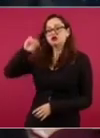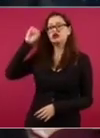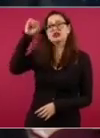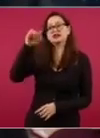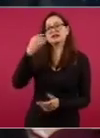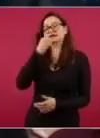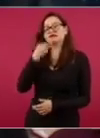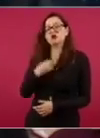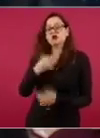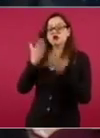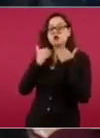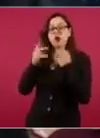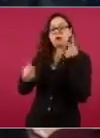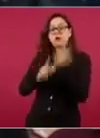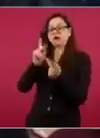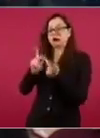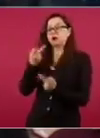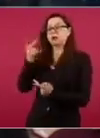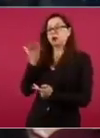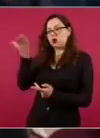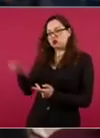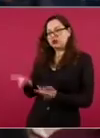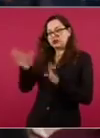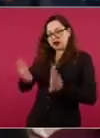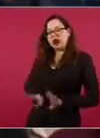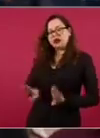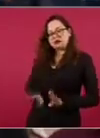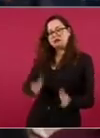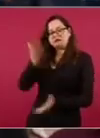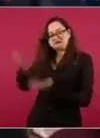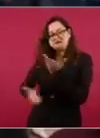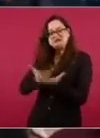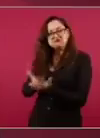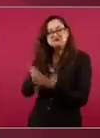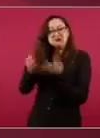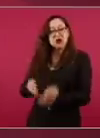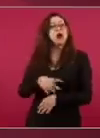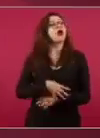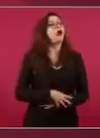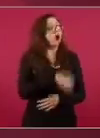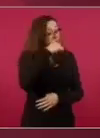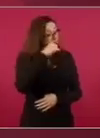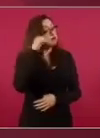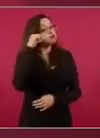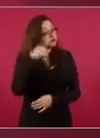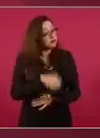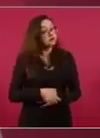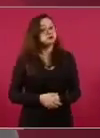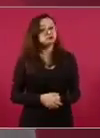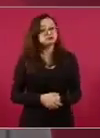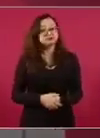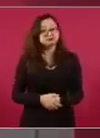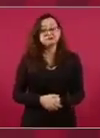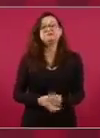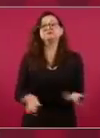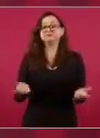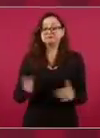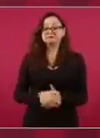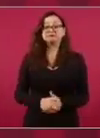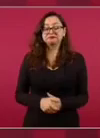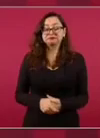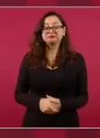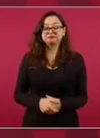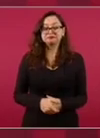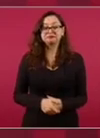todo, pero que usted era un gran caballero, eso fue lo que él dijo en un evento… ¿Ayer? Ayer, el día de ayer. Sí, sí, sí, por